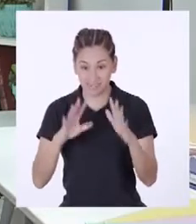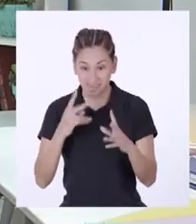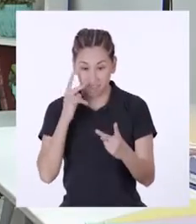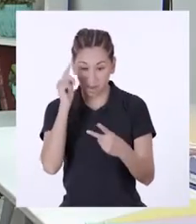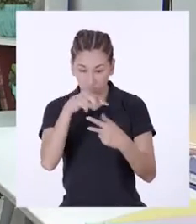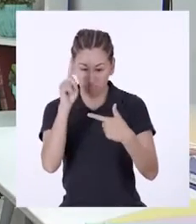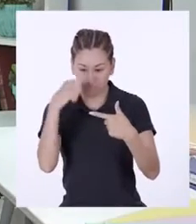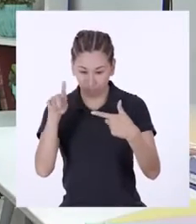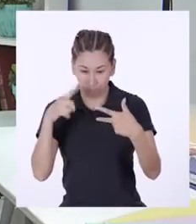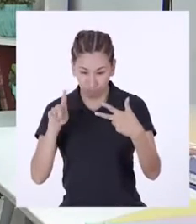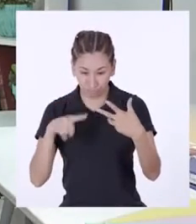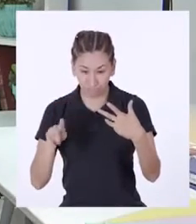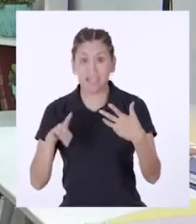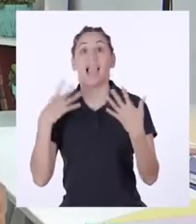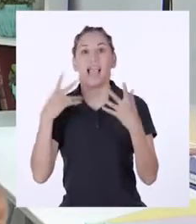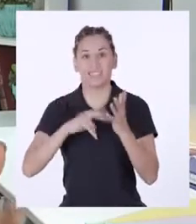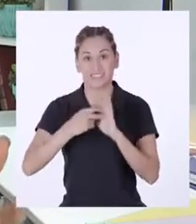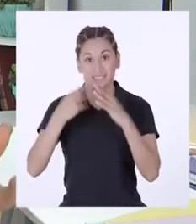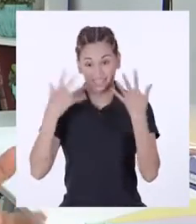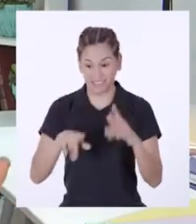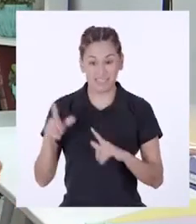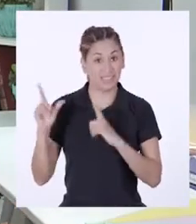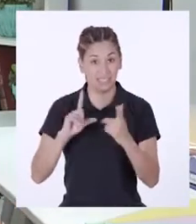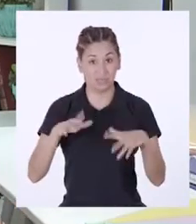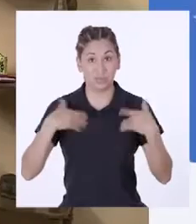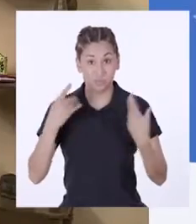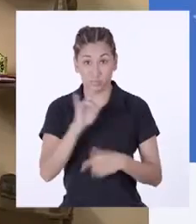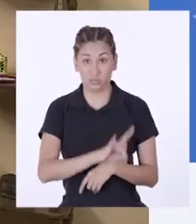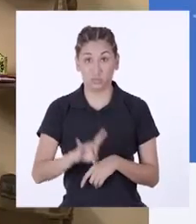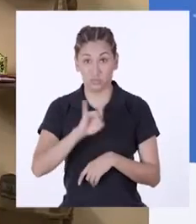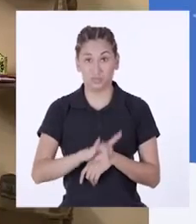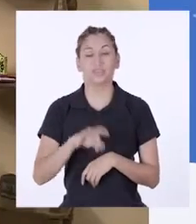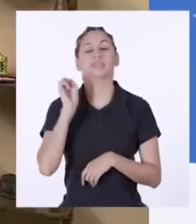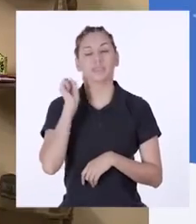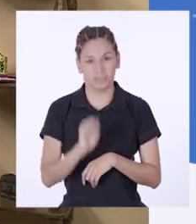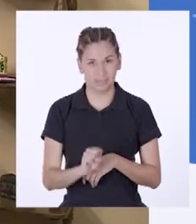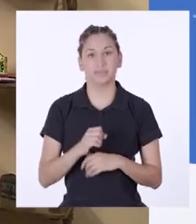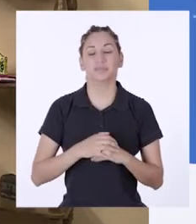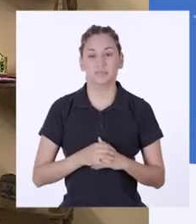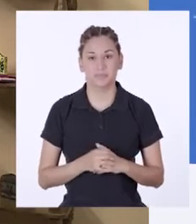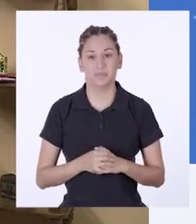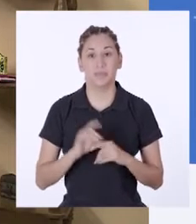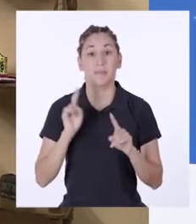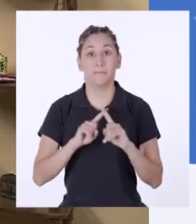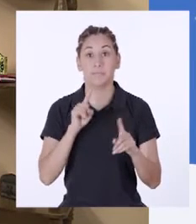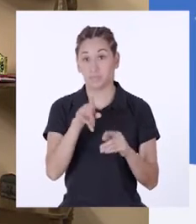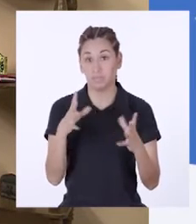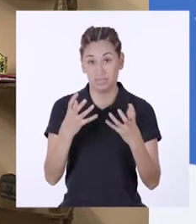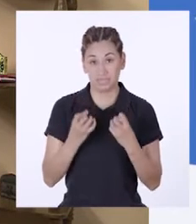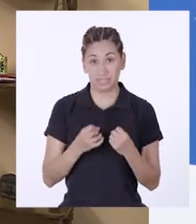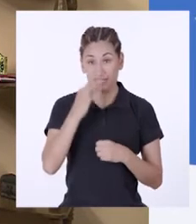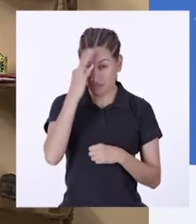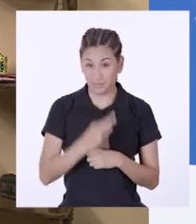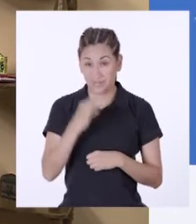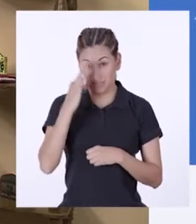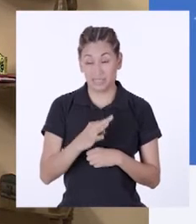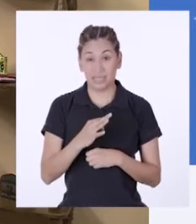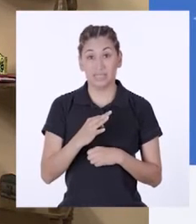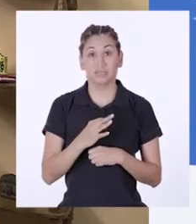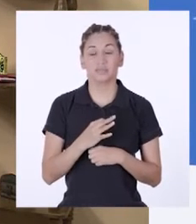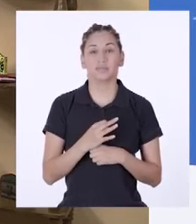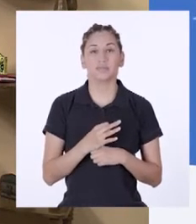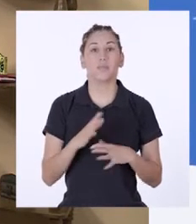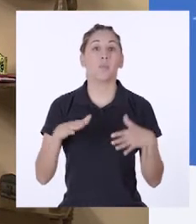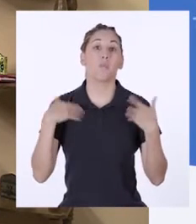características, ¿significa que ya está listo para utilizar? Básicamente sí, pero si queremos estar realmente